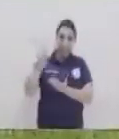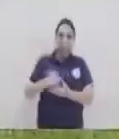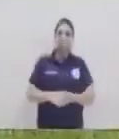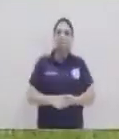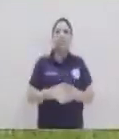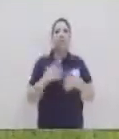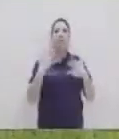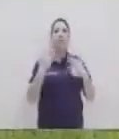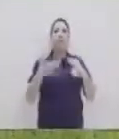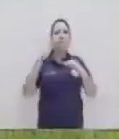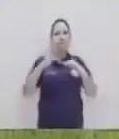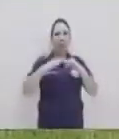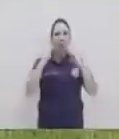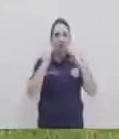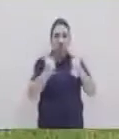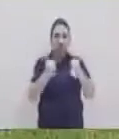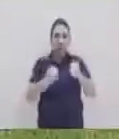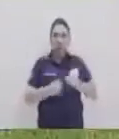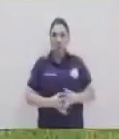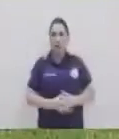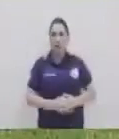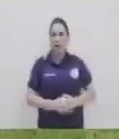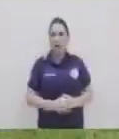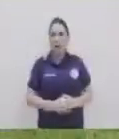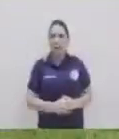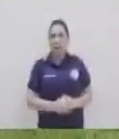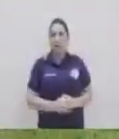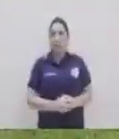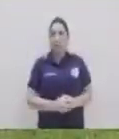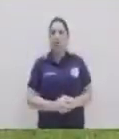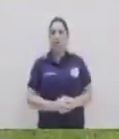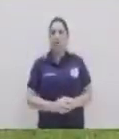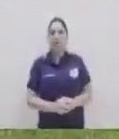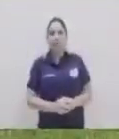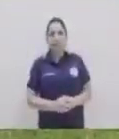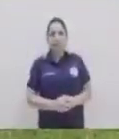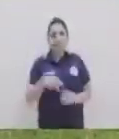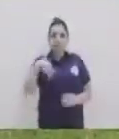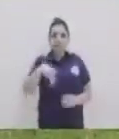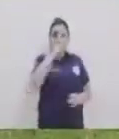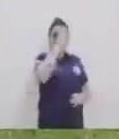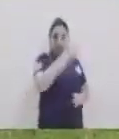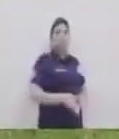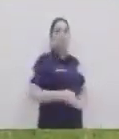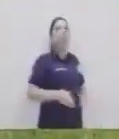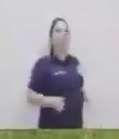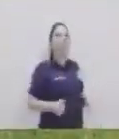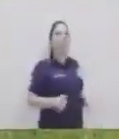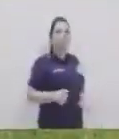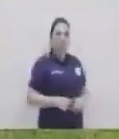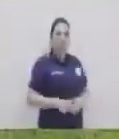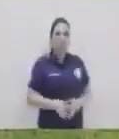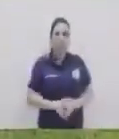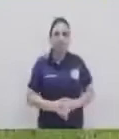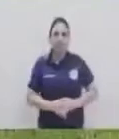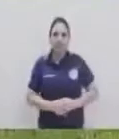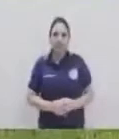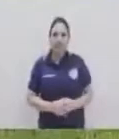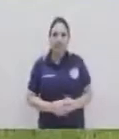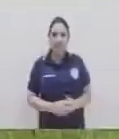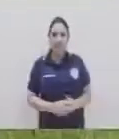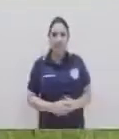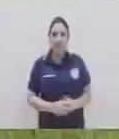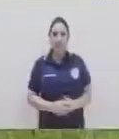dar un poquito ahora de intensidad al trabajo 1 2 espalda recta 3 4